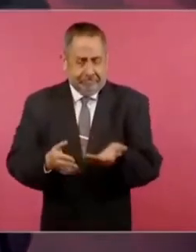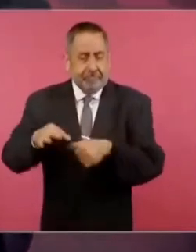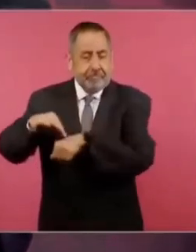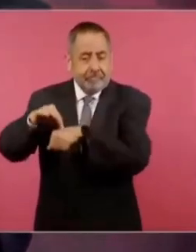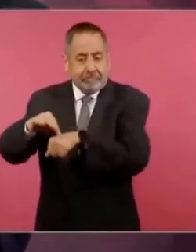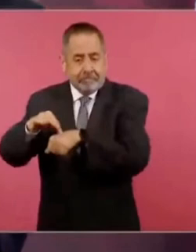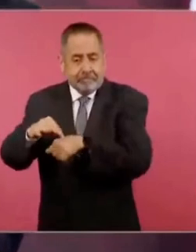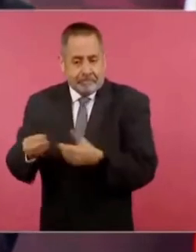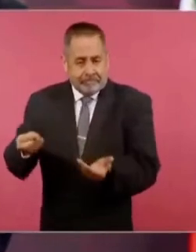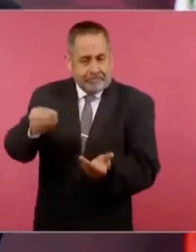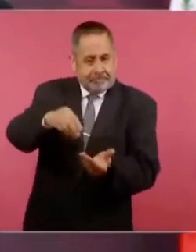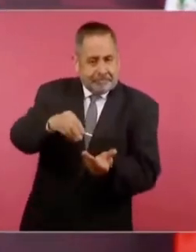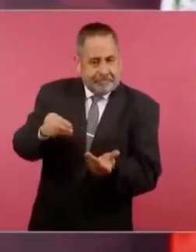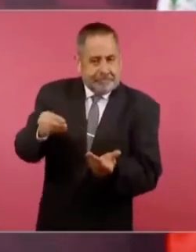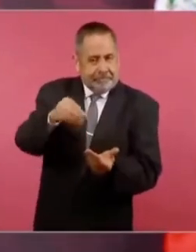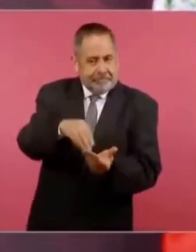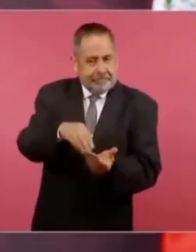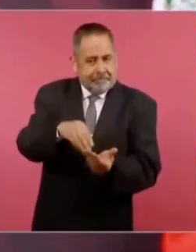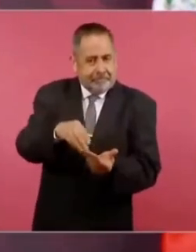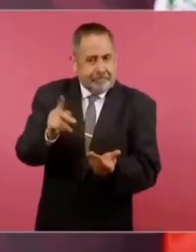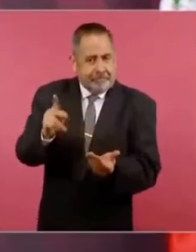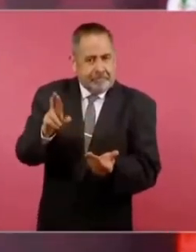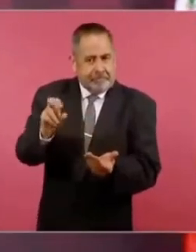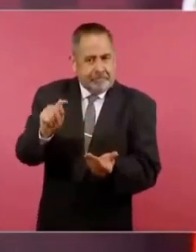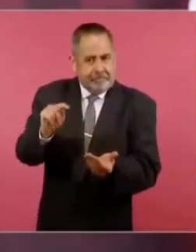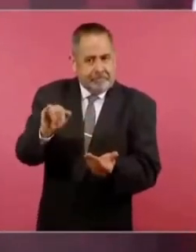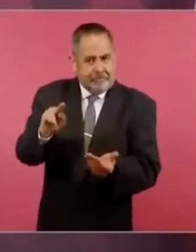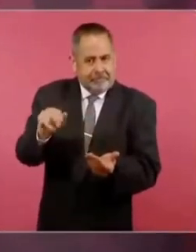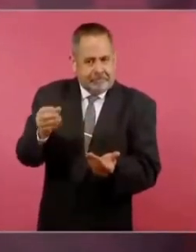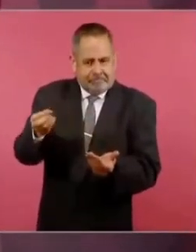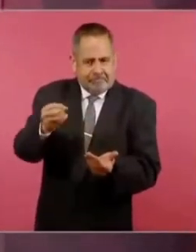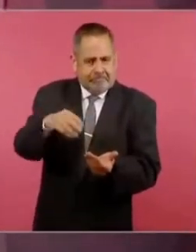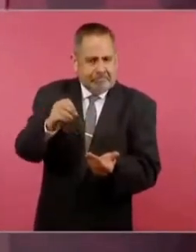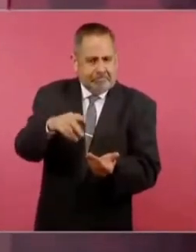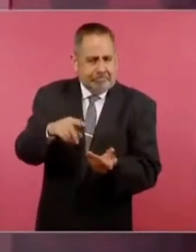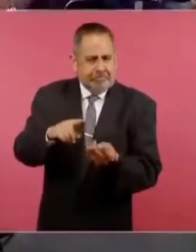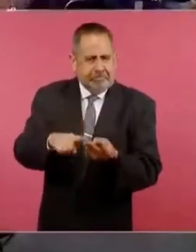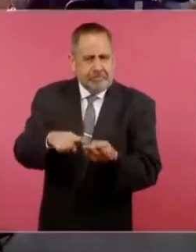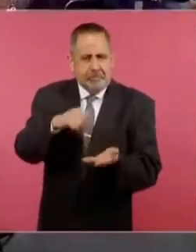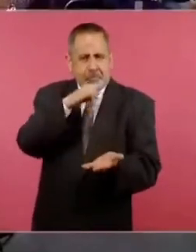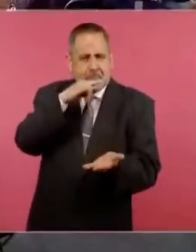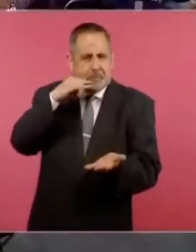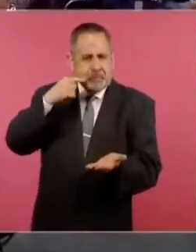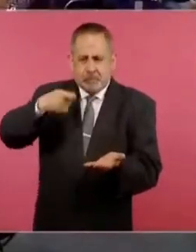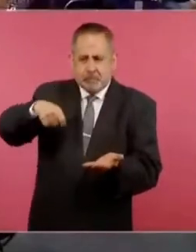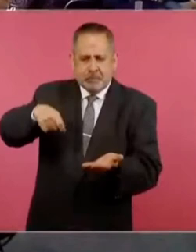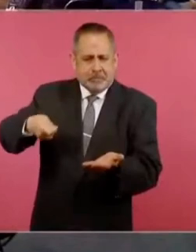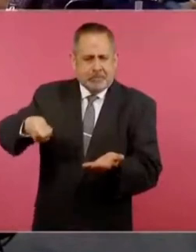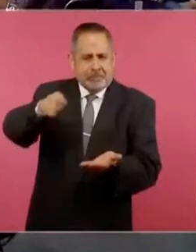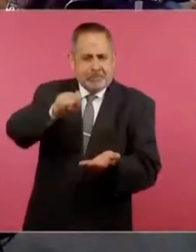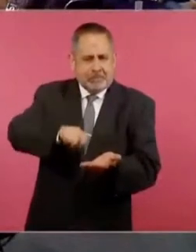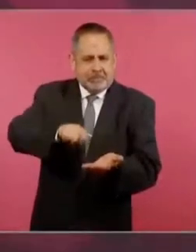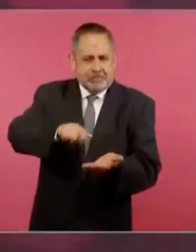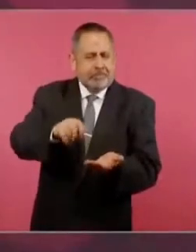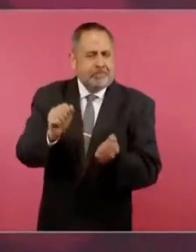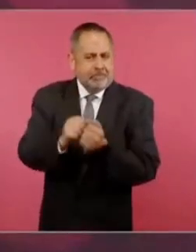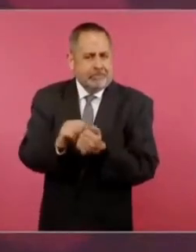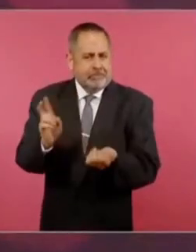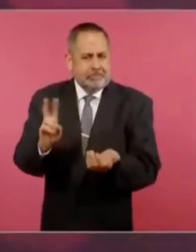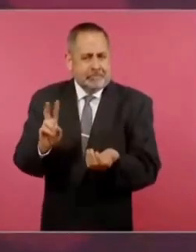que es proteína y la salsa, que es vitamina,